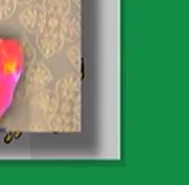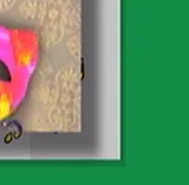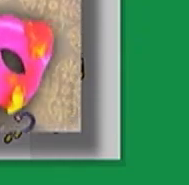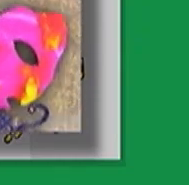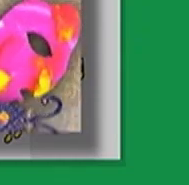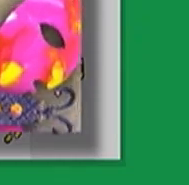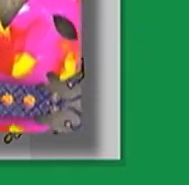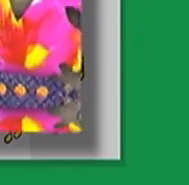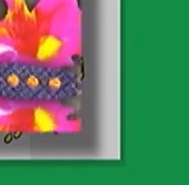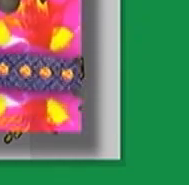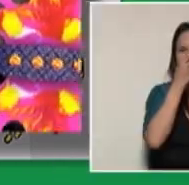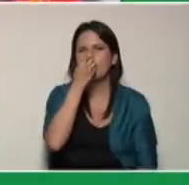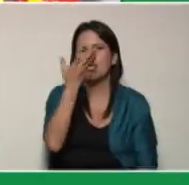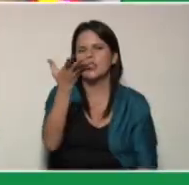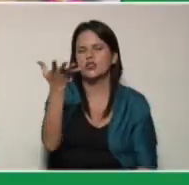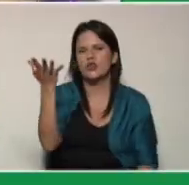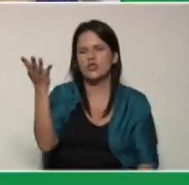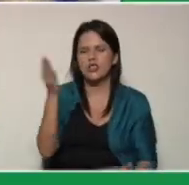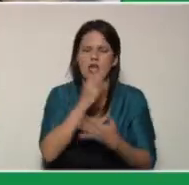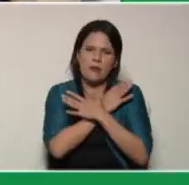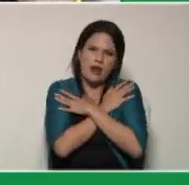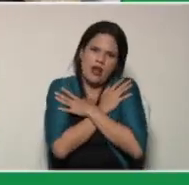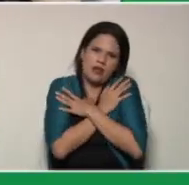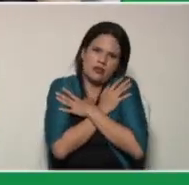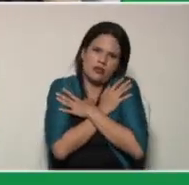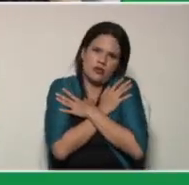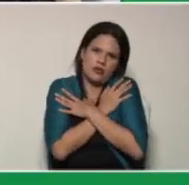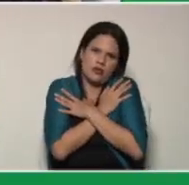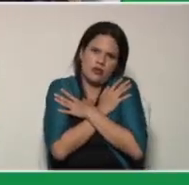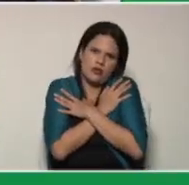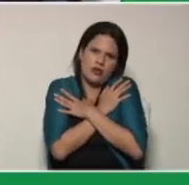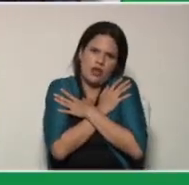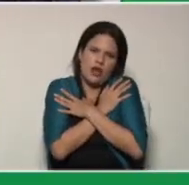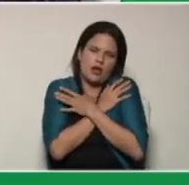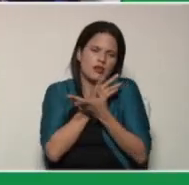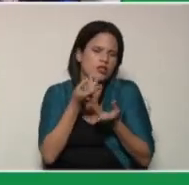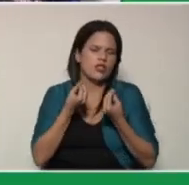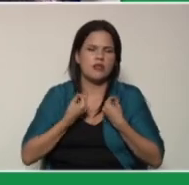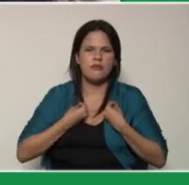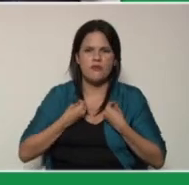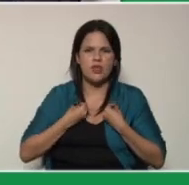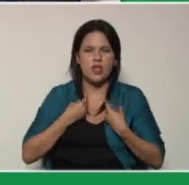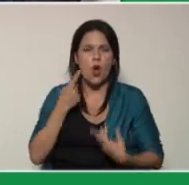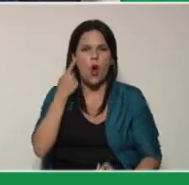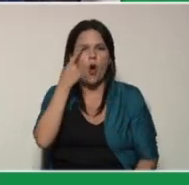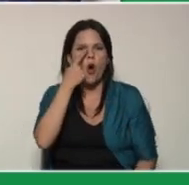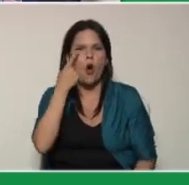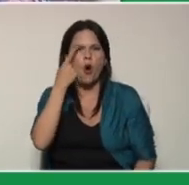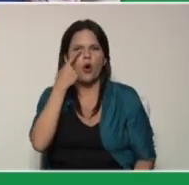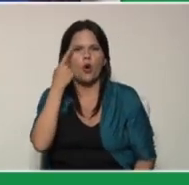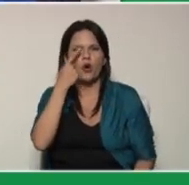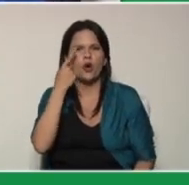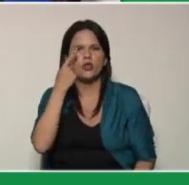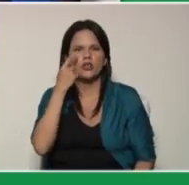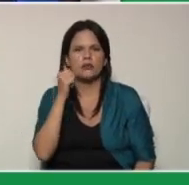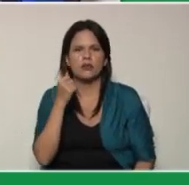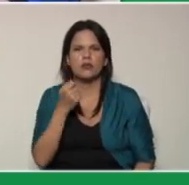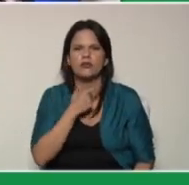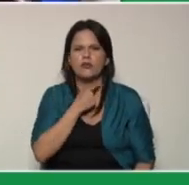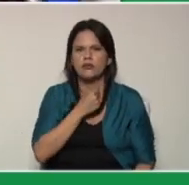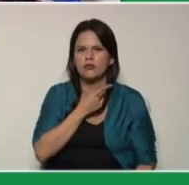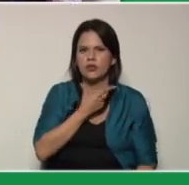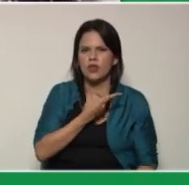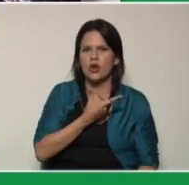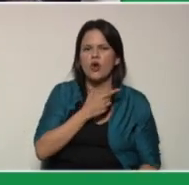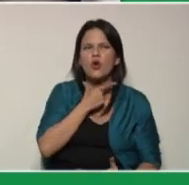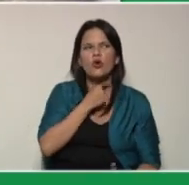Besos de abrazos al cielo de mi vida, ojos genial, gozo